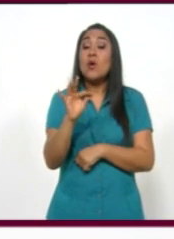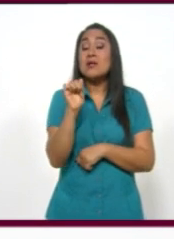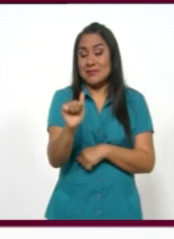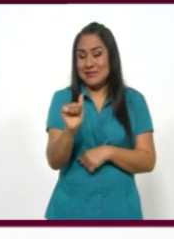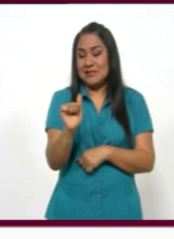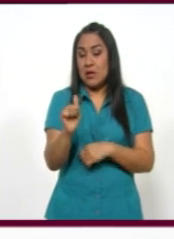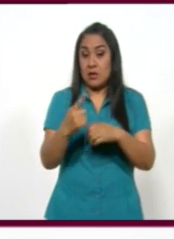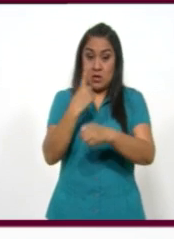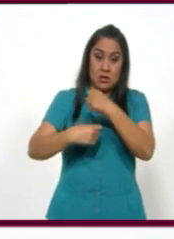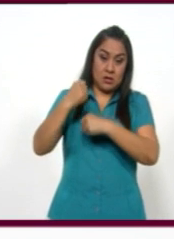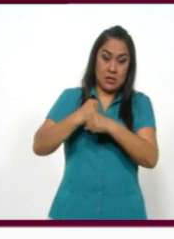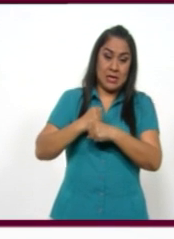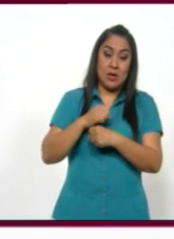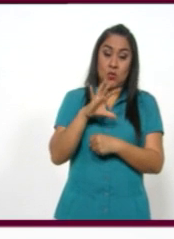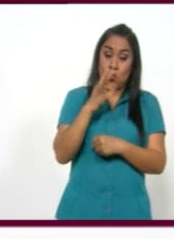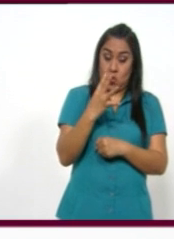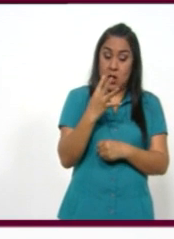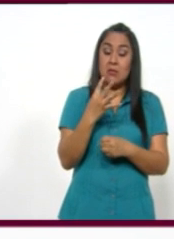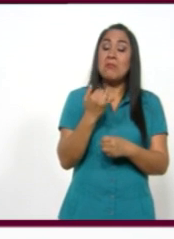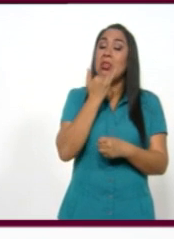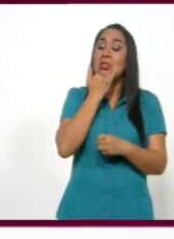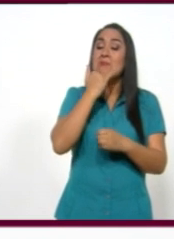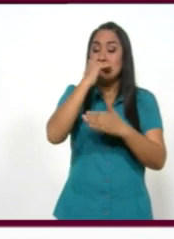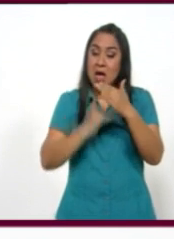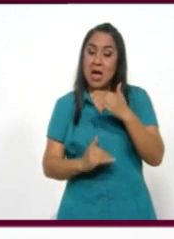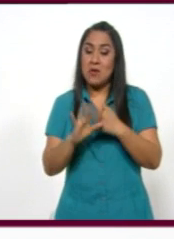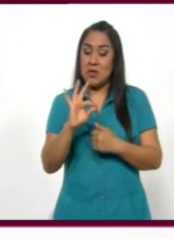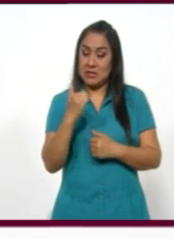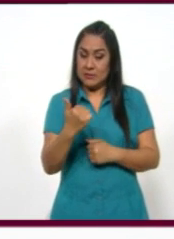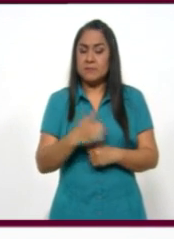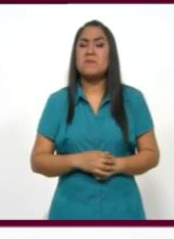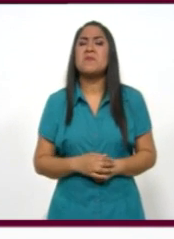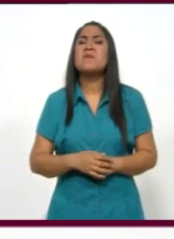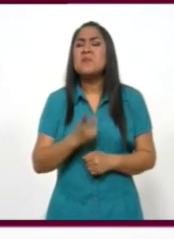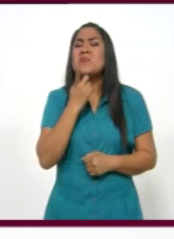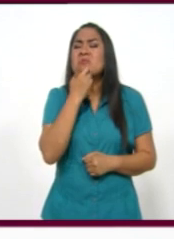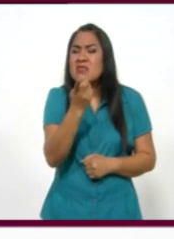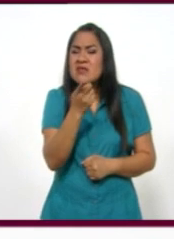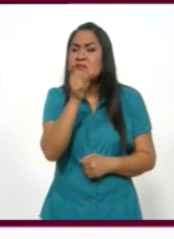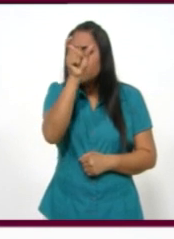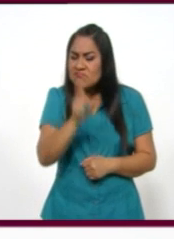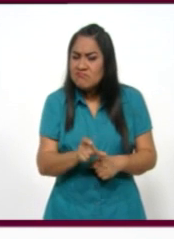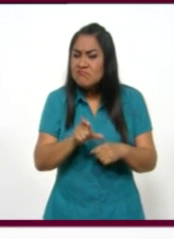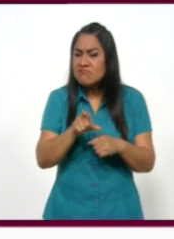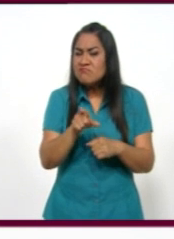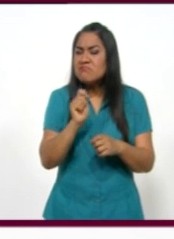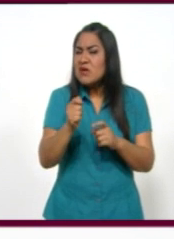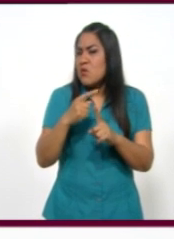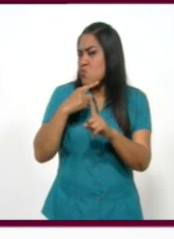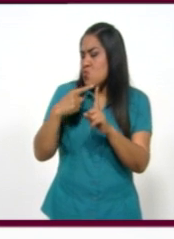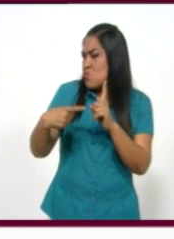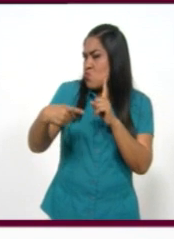obstante que el año pasado tuvimos el 44. Bajamos dos lugares. Ahora, ¿qué es lo que dice este documento que es favorable de